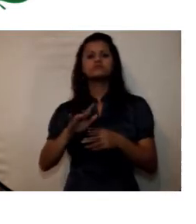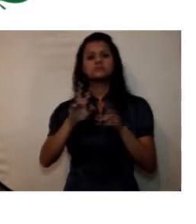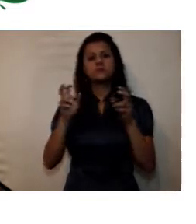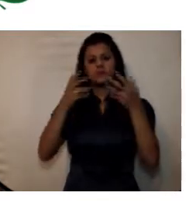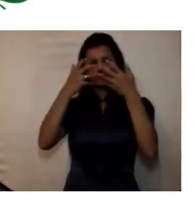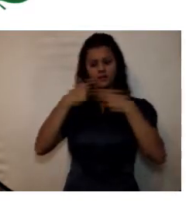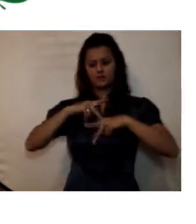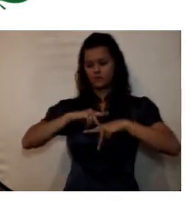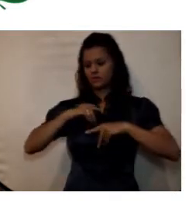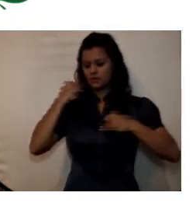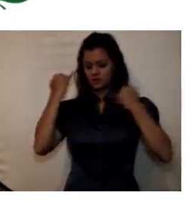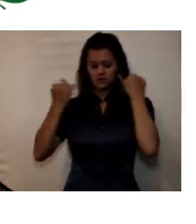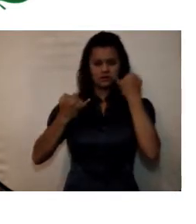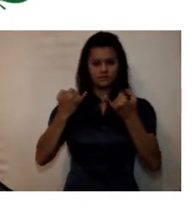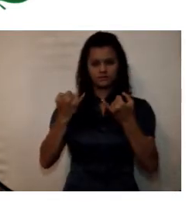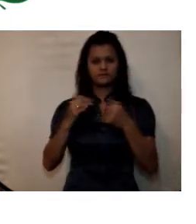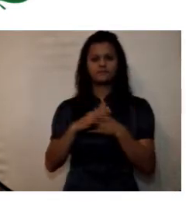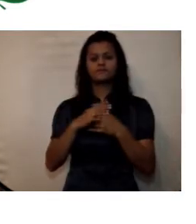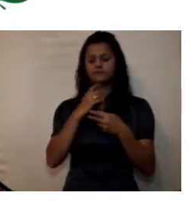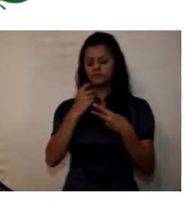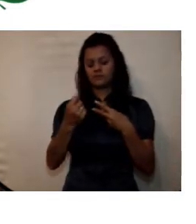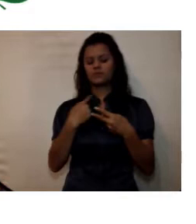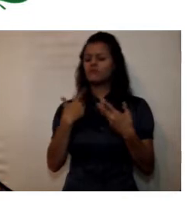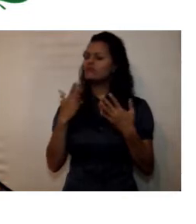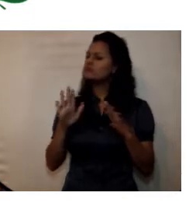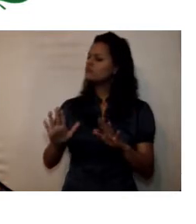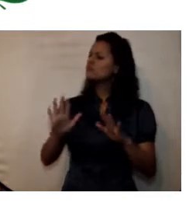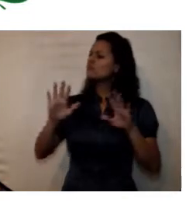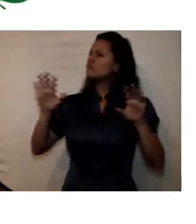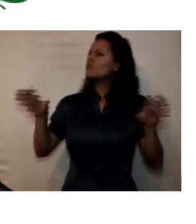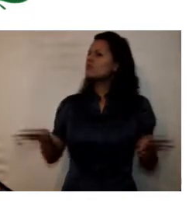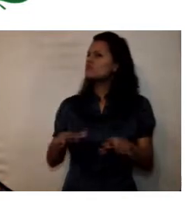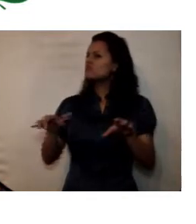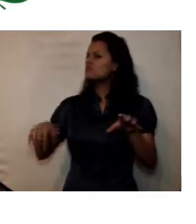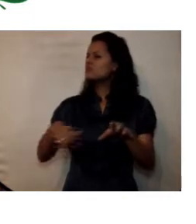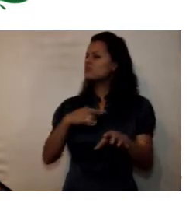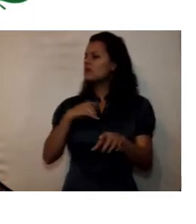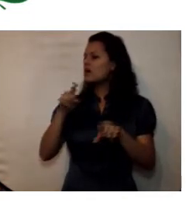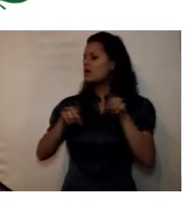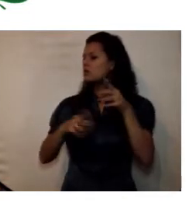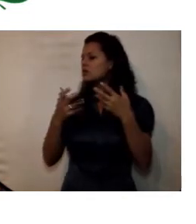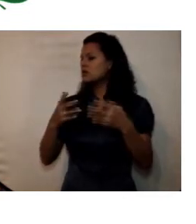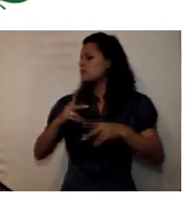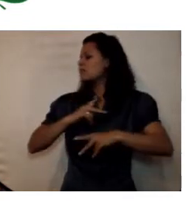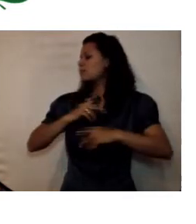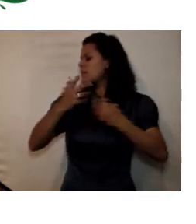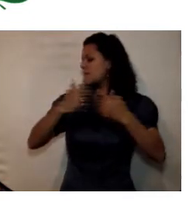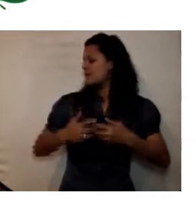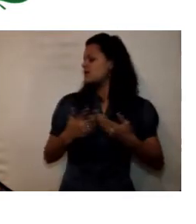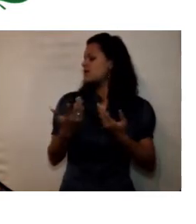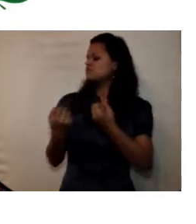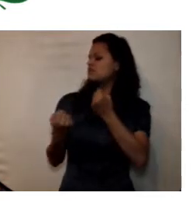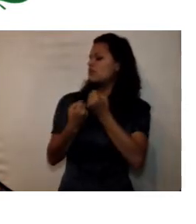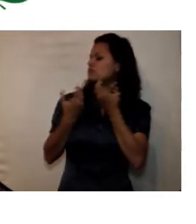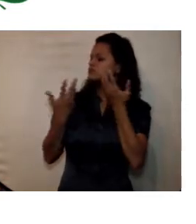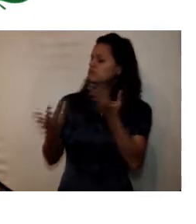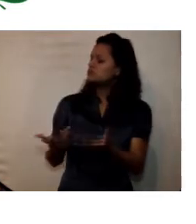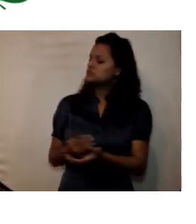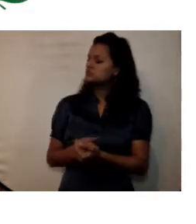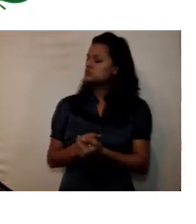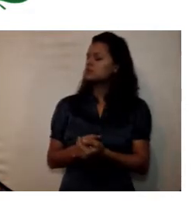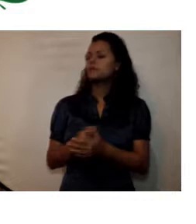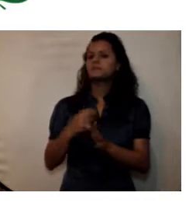quisiera saber qué actividades realiza la universidad para apoyar a los estudiantes que quieran comenzar empresas responde